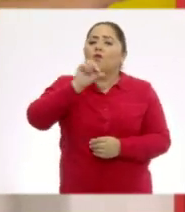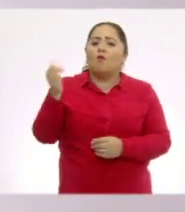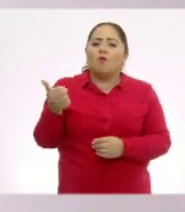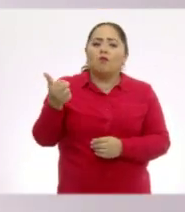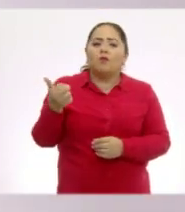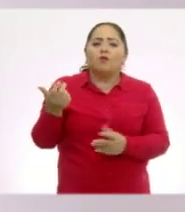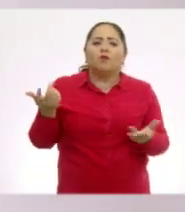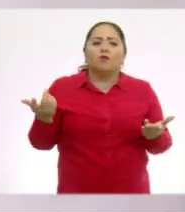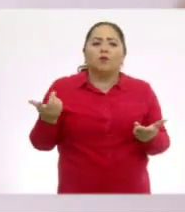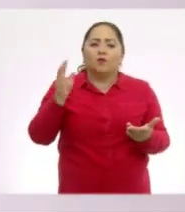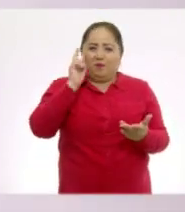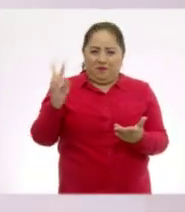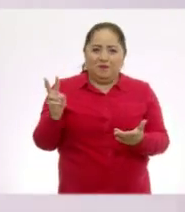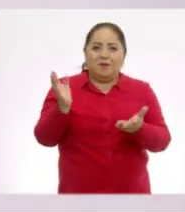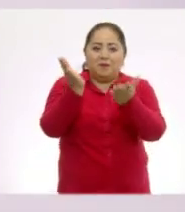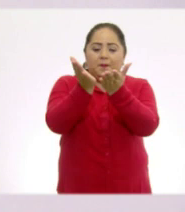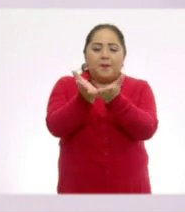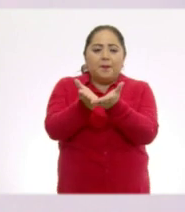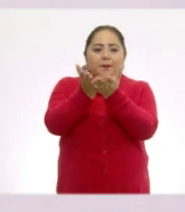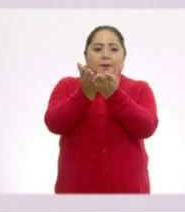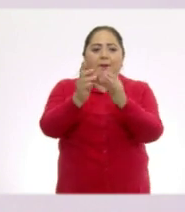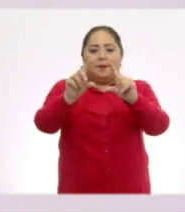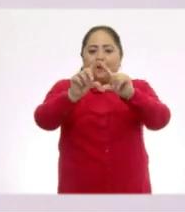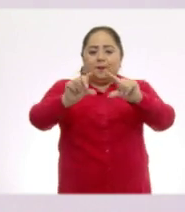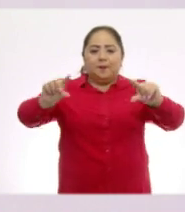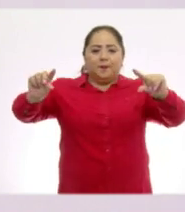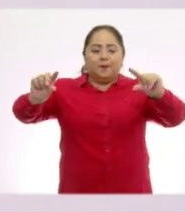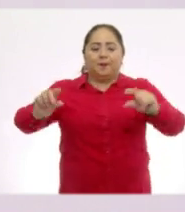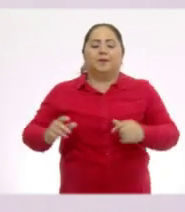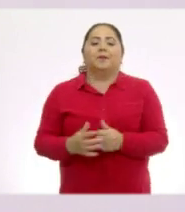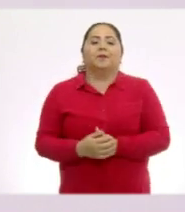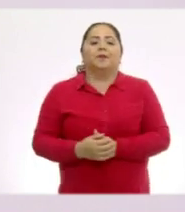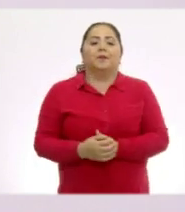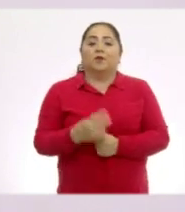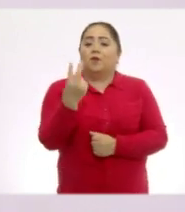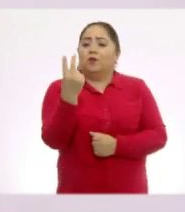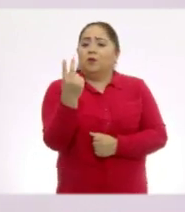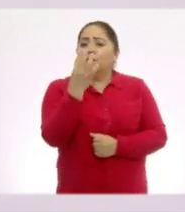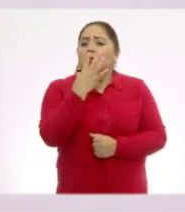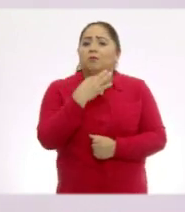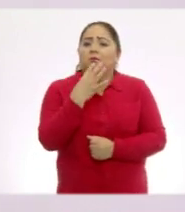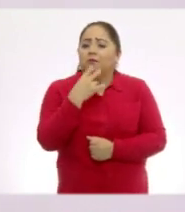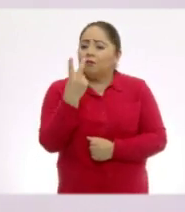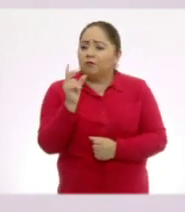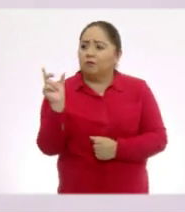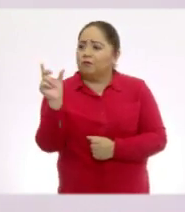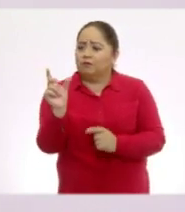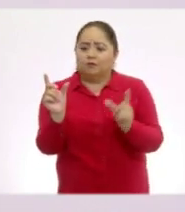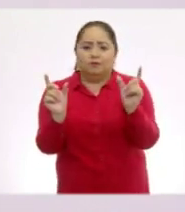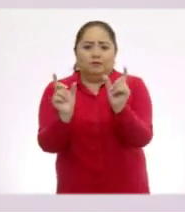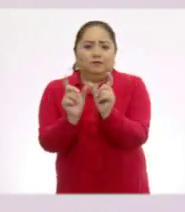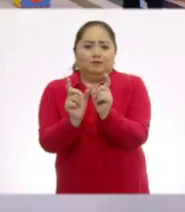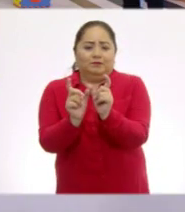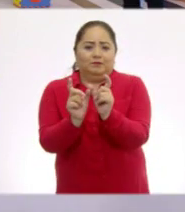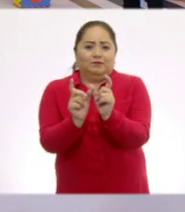parte de abajo del barquito con dos piezas, que es el romboide